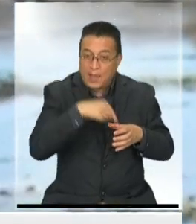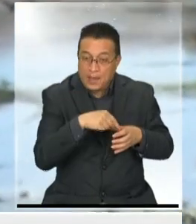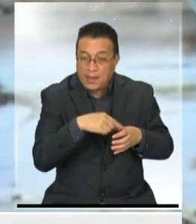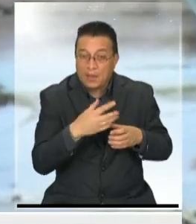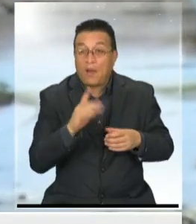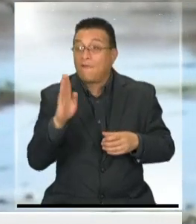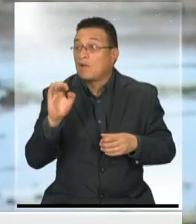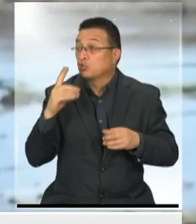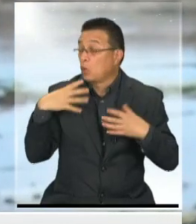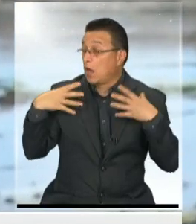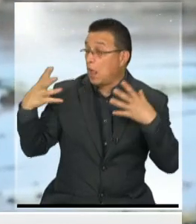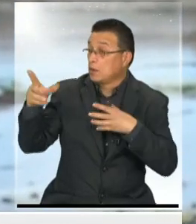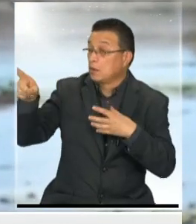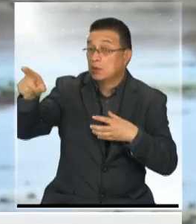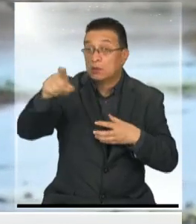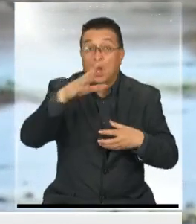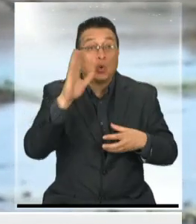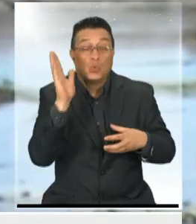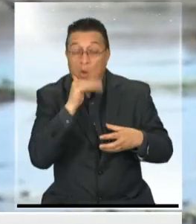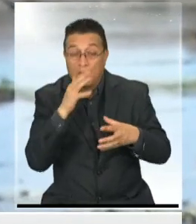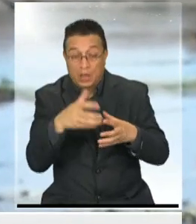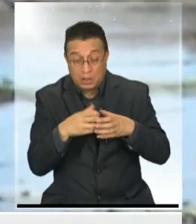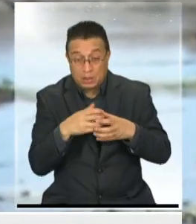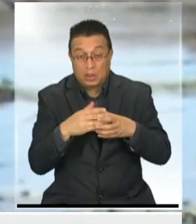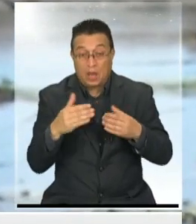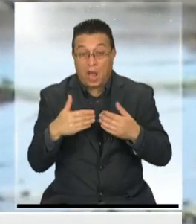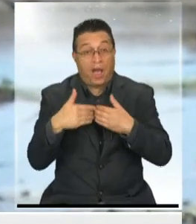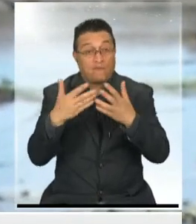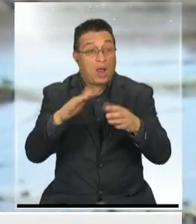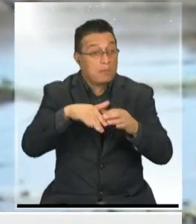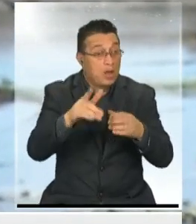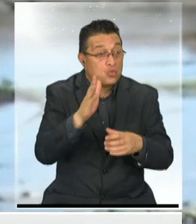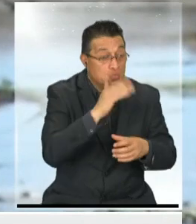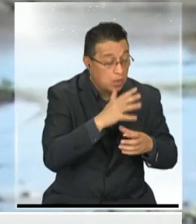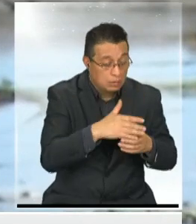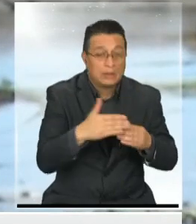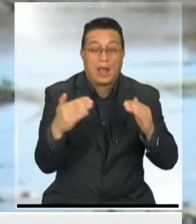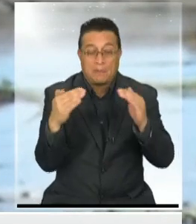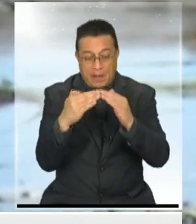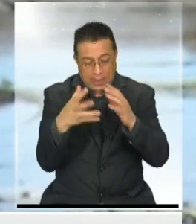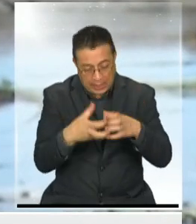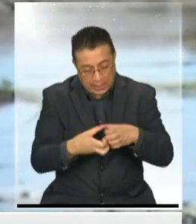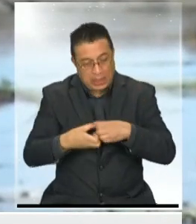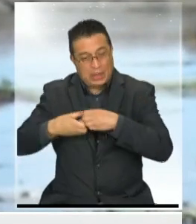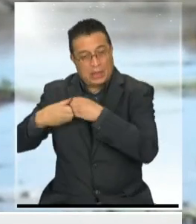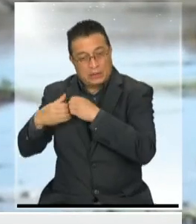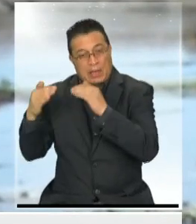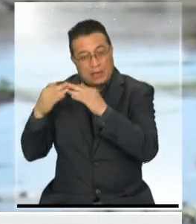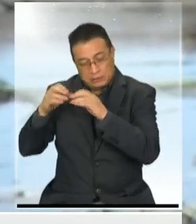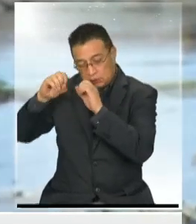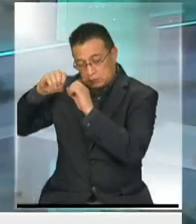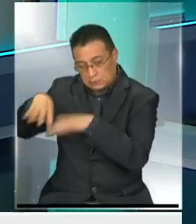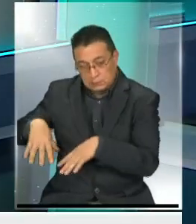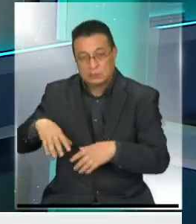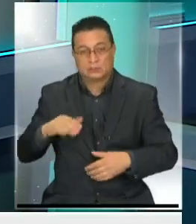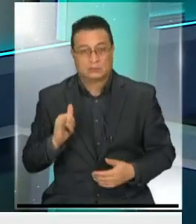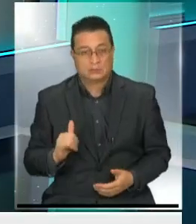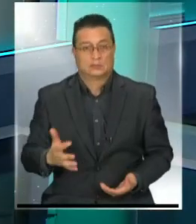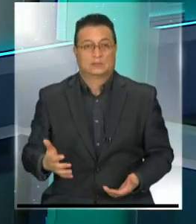no hay un basurero grande dentro de la playa, ni afuera de la playa, lleve su basurita y la bota en su casita.